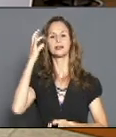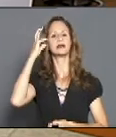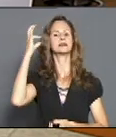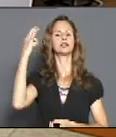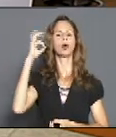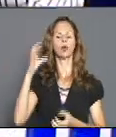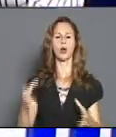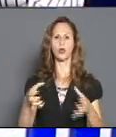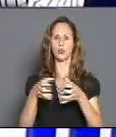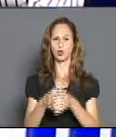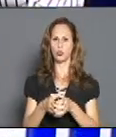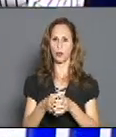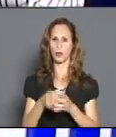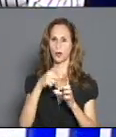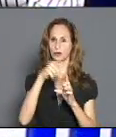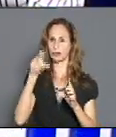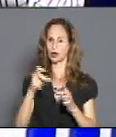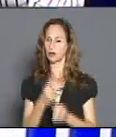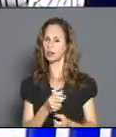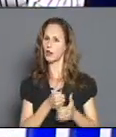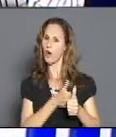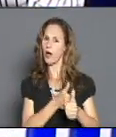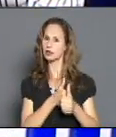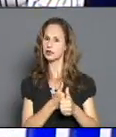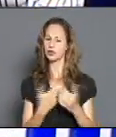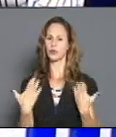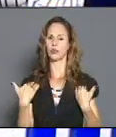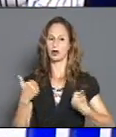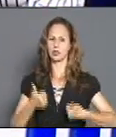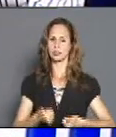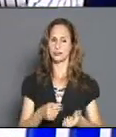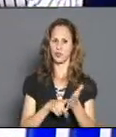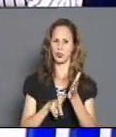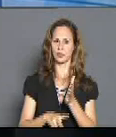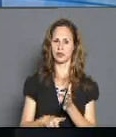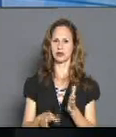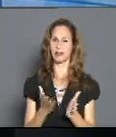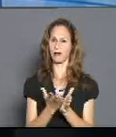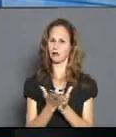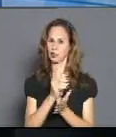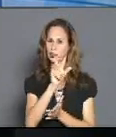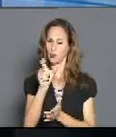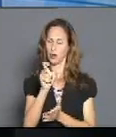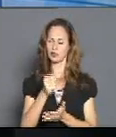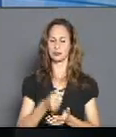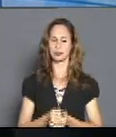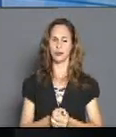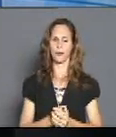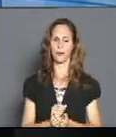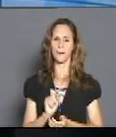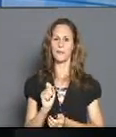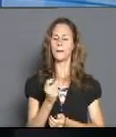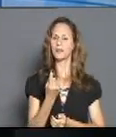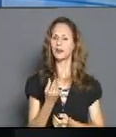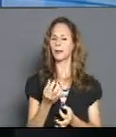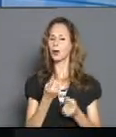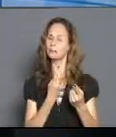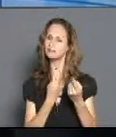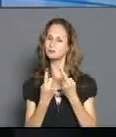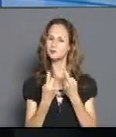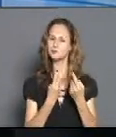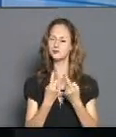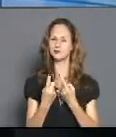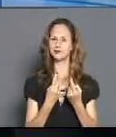del equipo técnico asesor de la Dirección Provincial de Educación. Buenas tardes. Vamos a conversar primeramente con la doctora